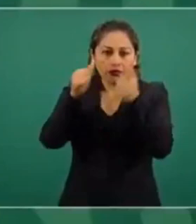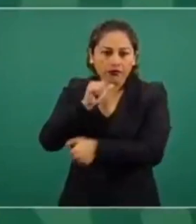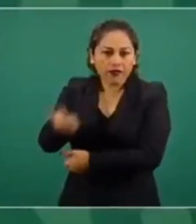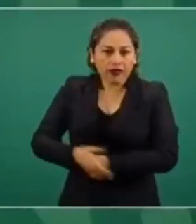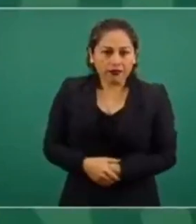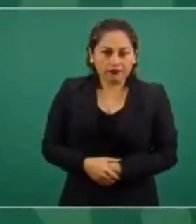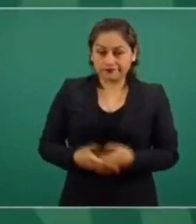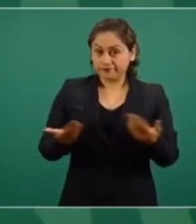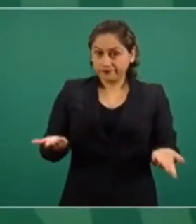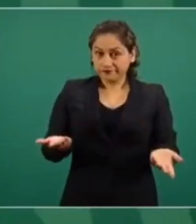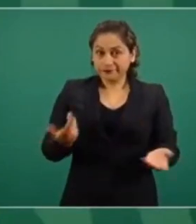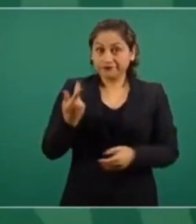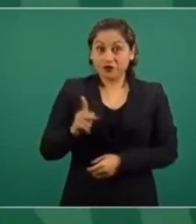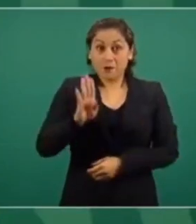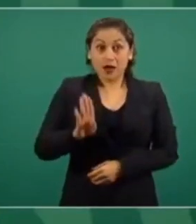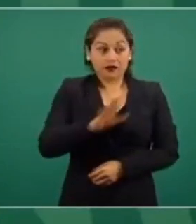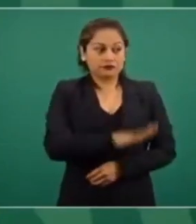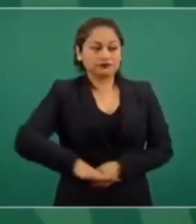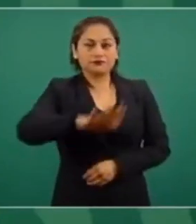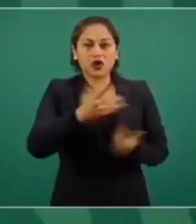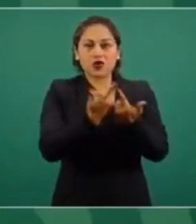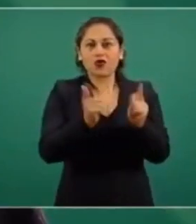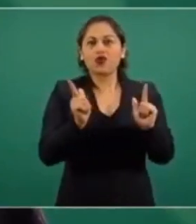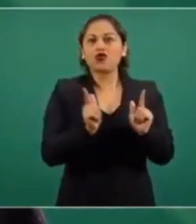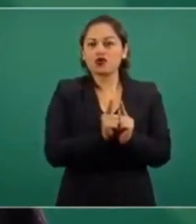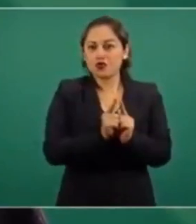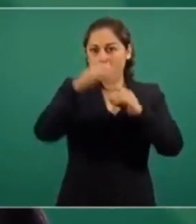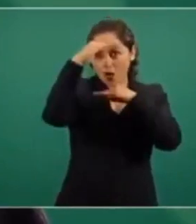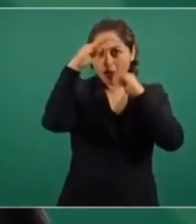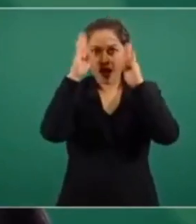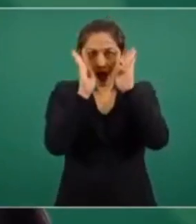olvidó a los ambientalistas conservadores